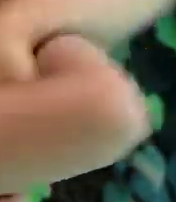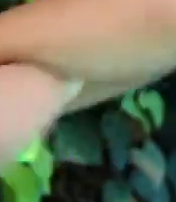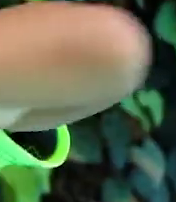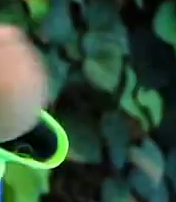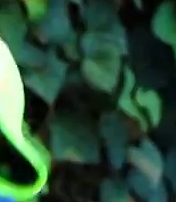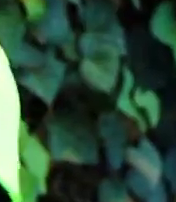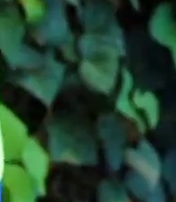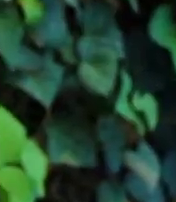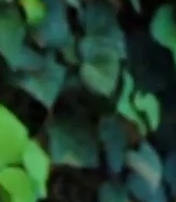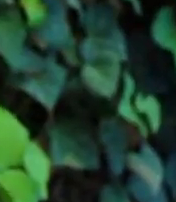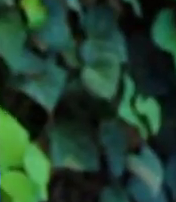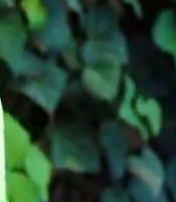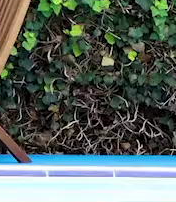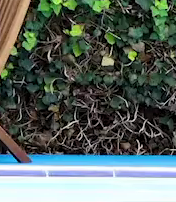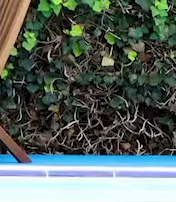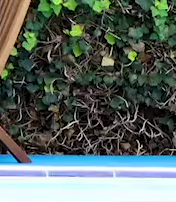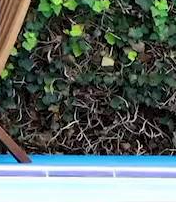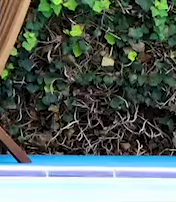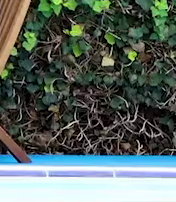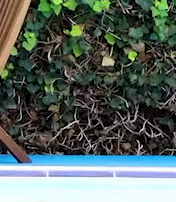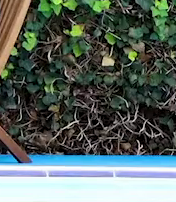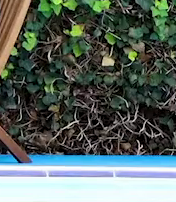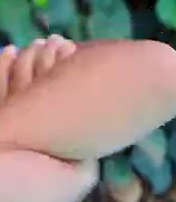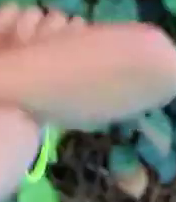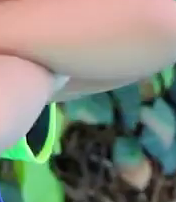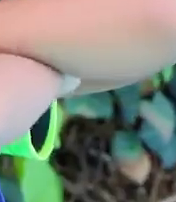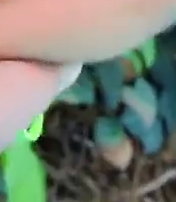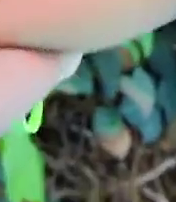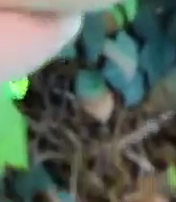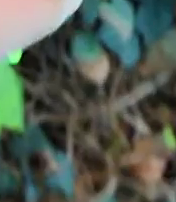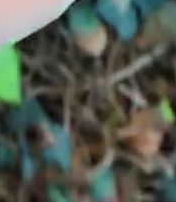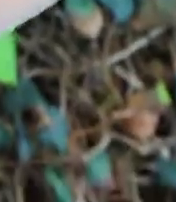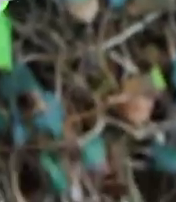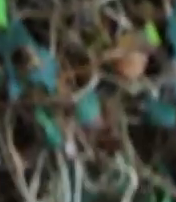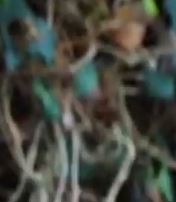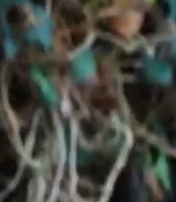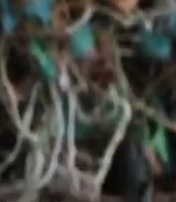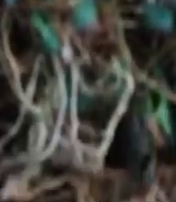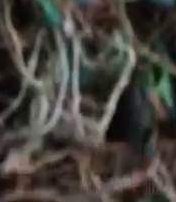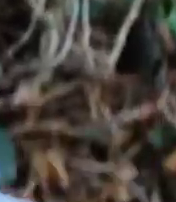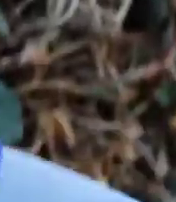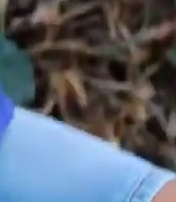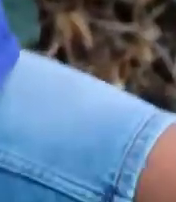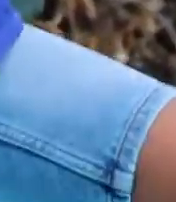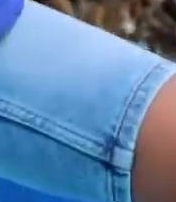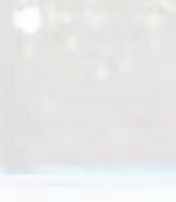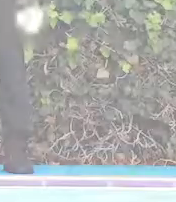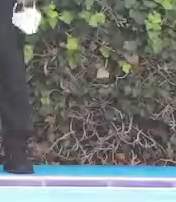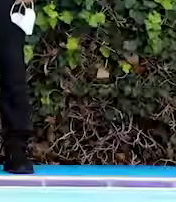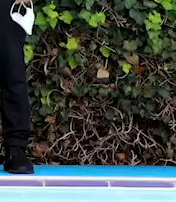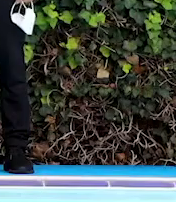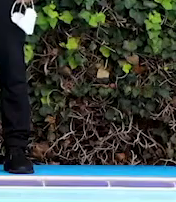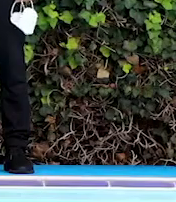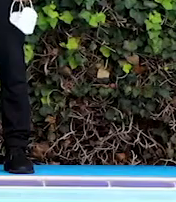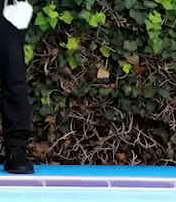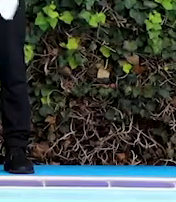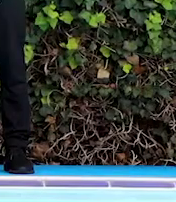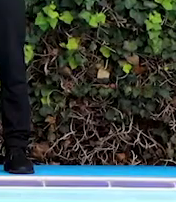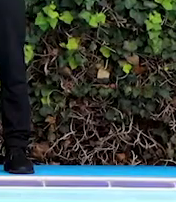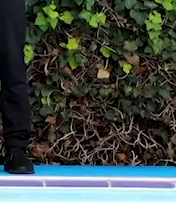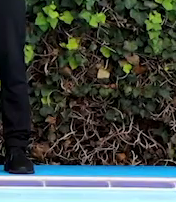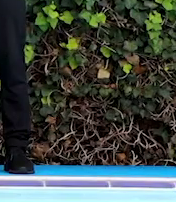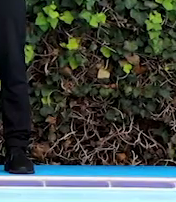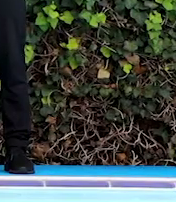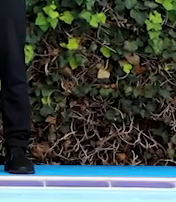Acompañamos nuestro torso con la cabeza. Hacemos rotación derecha. Recuerda, al